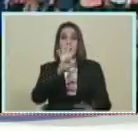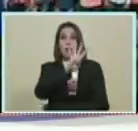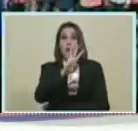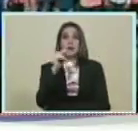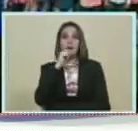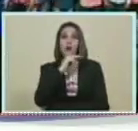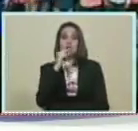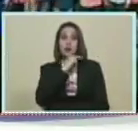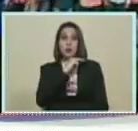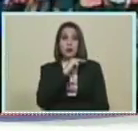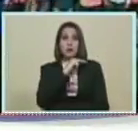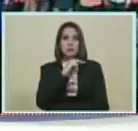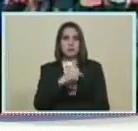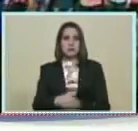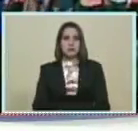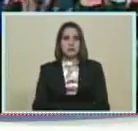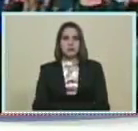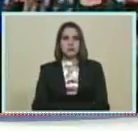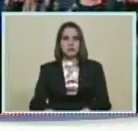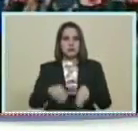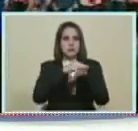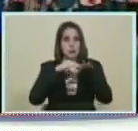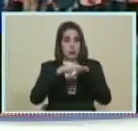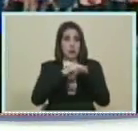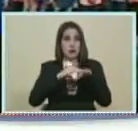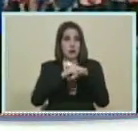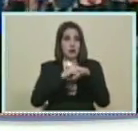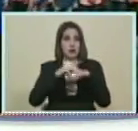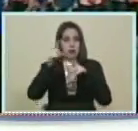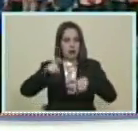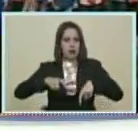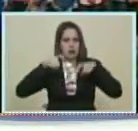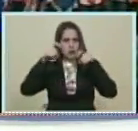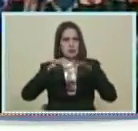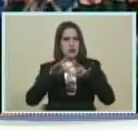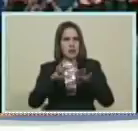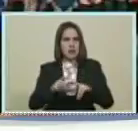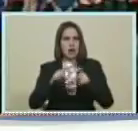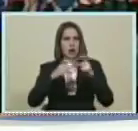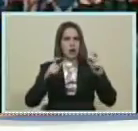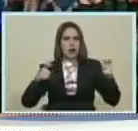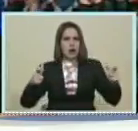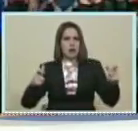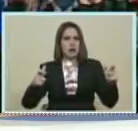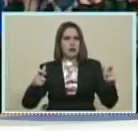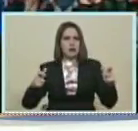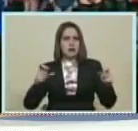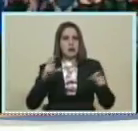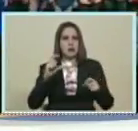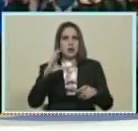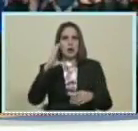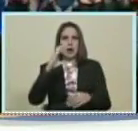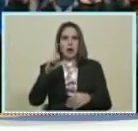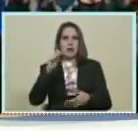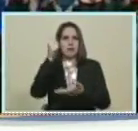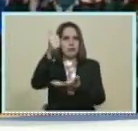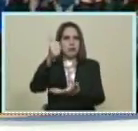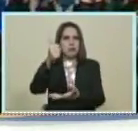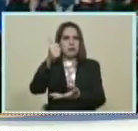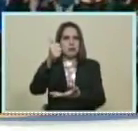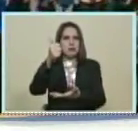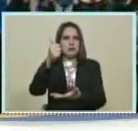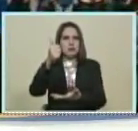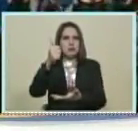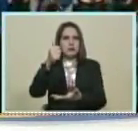octubre Nuestro ministro De agricultura Urbana Y secretario general De los CLAP Freddy Bernal